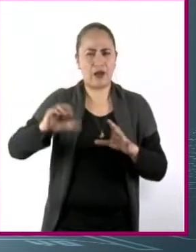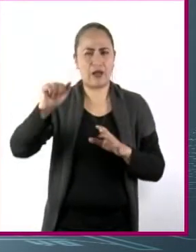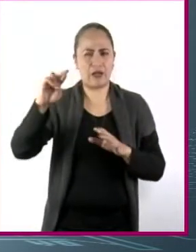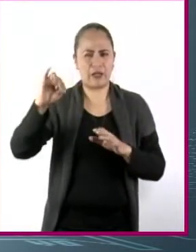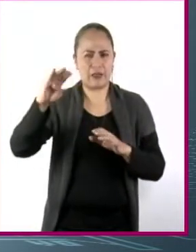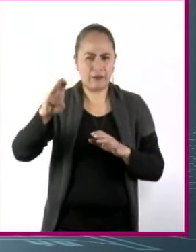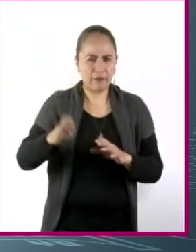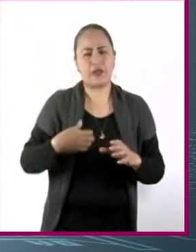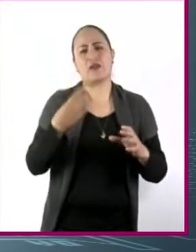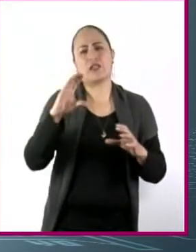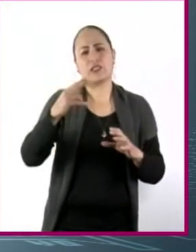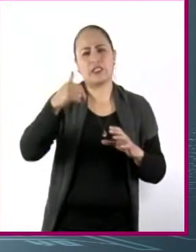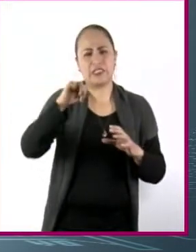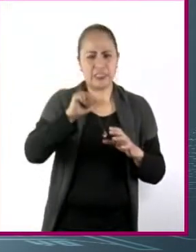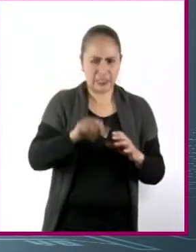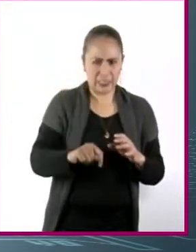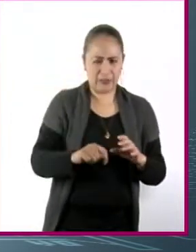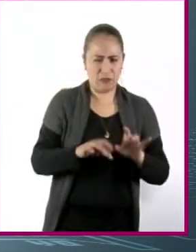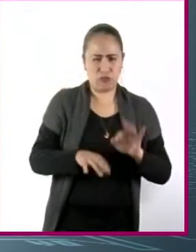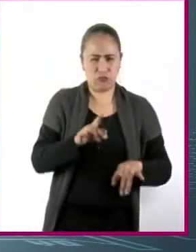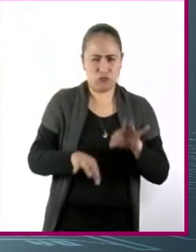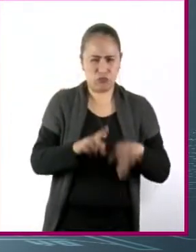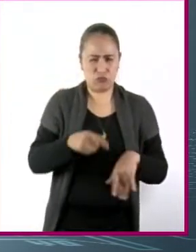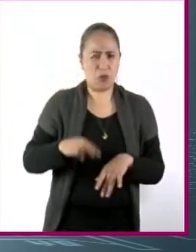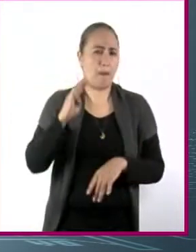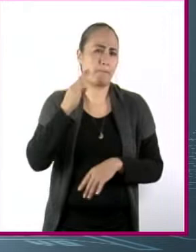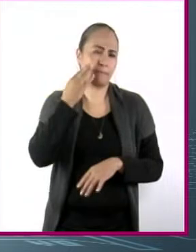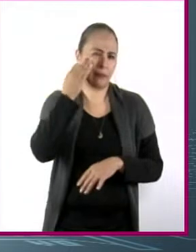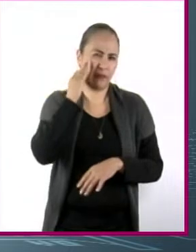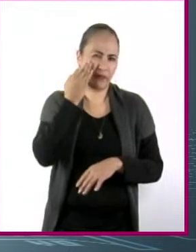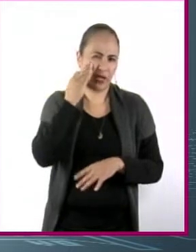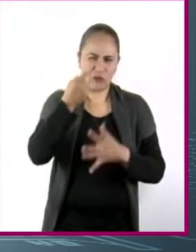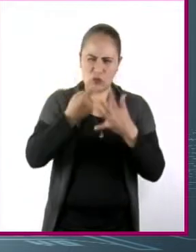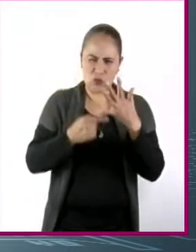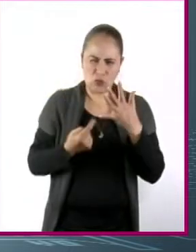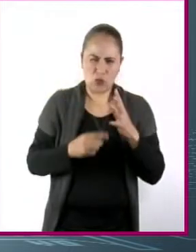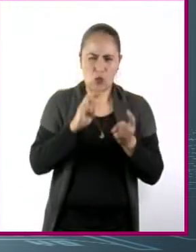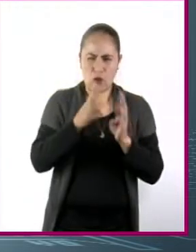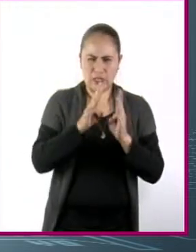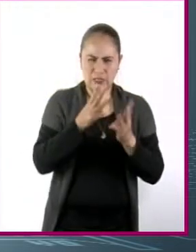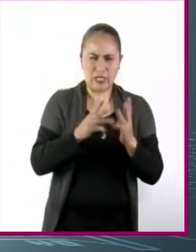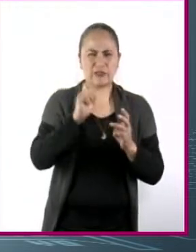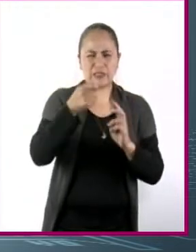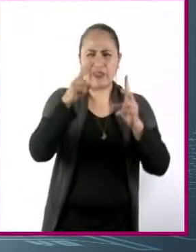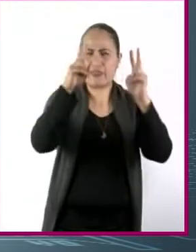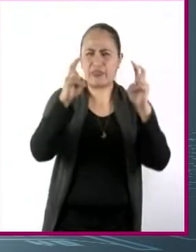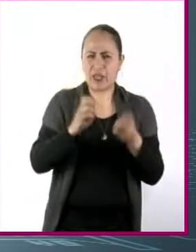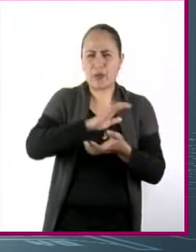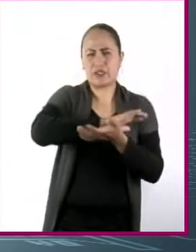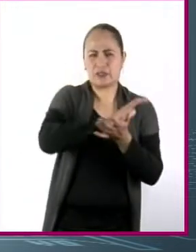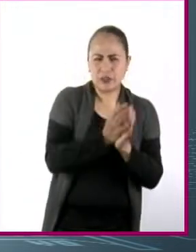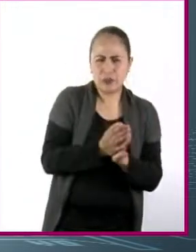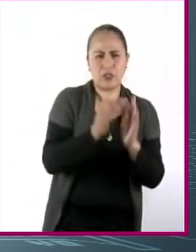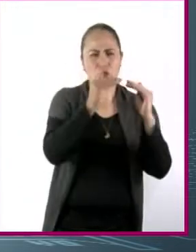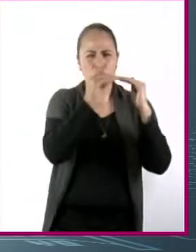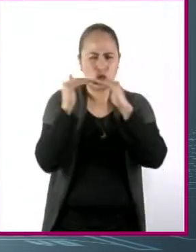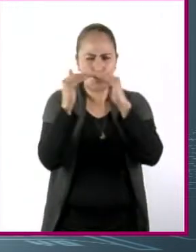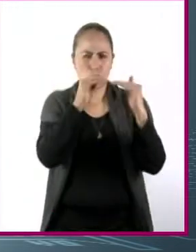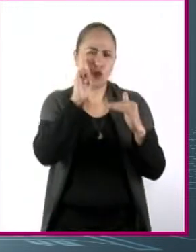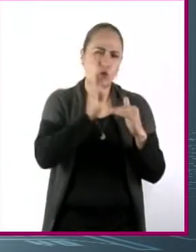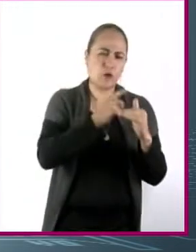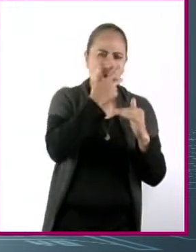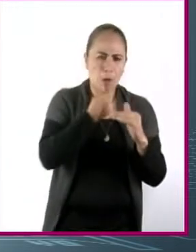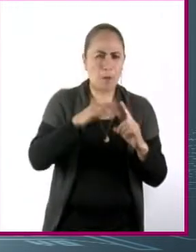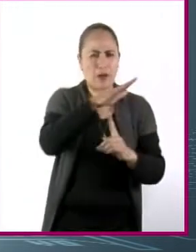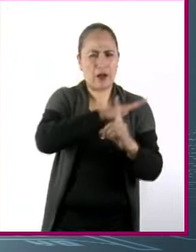Messenger y WhatsApp. Hablamos sobre temas que nos preocupan, discriminación, igualdad de género, medio ambiente, entre